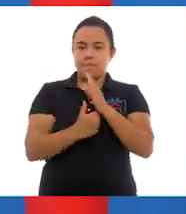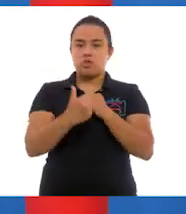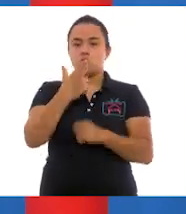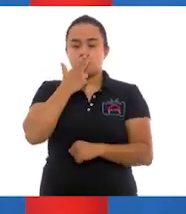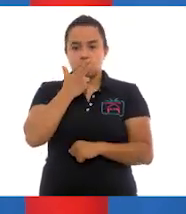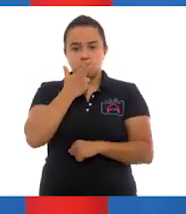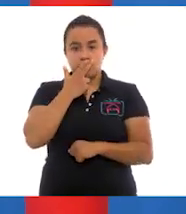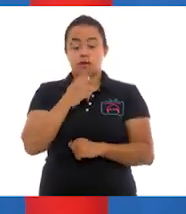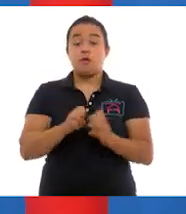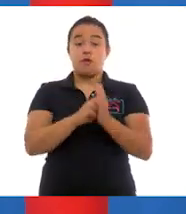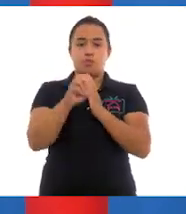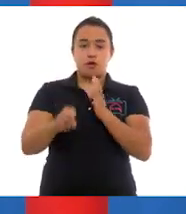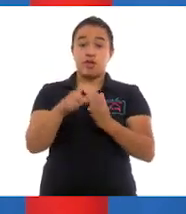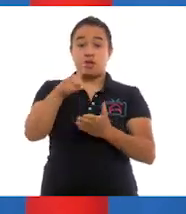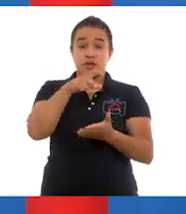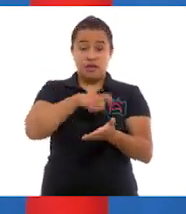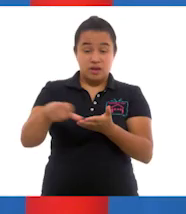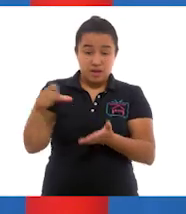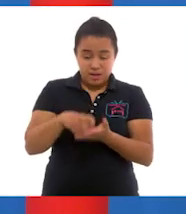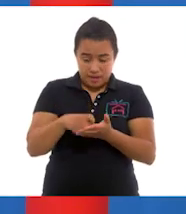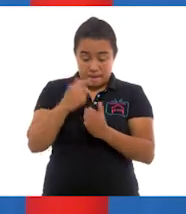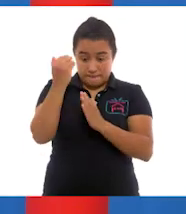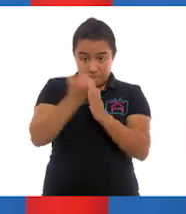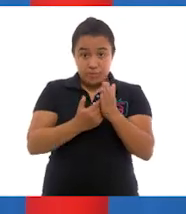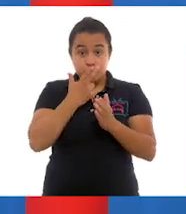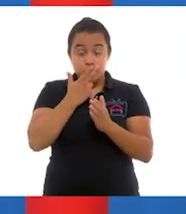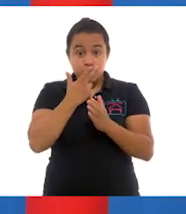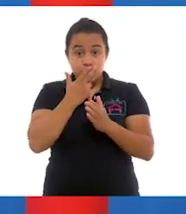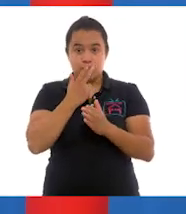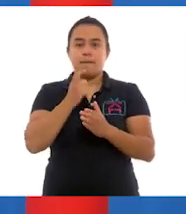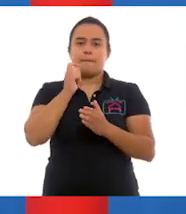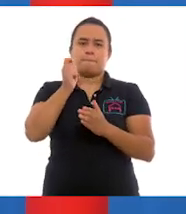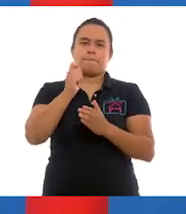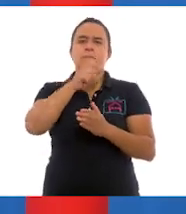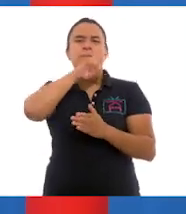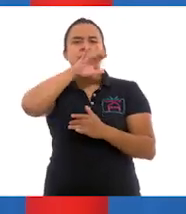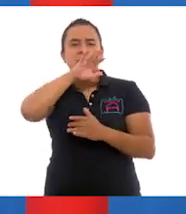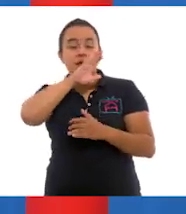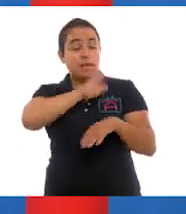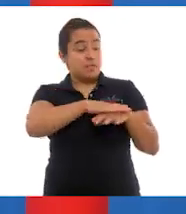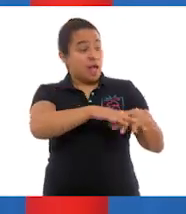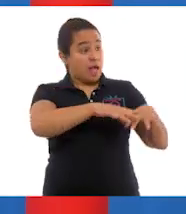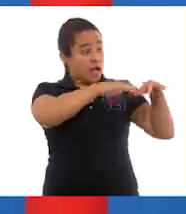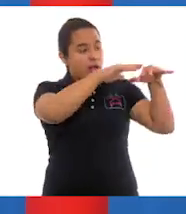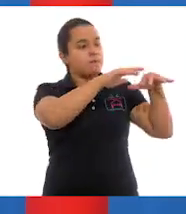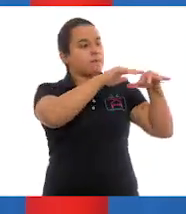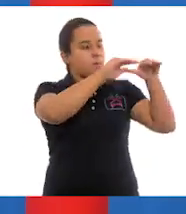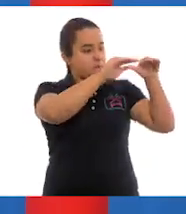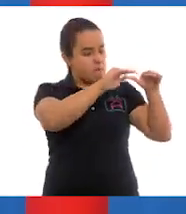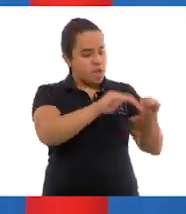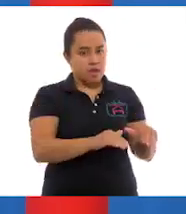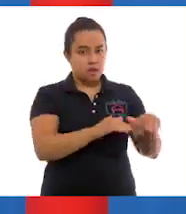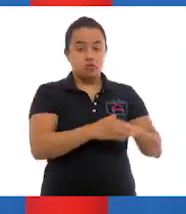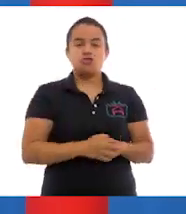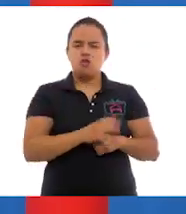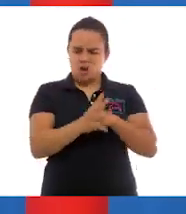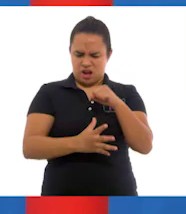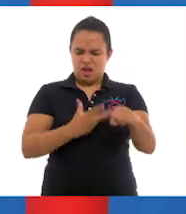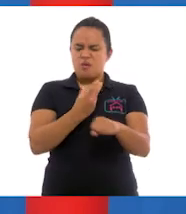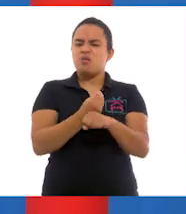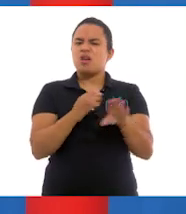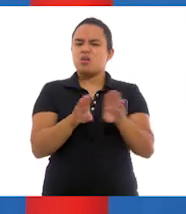Reducir el número de compras deriva en que la cantidad de residuos que generamos sea menos. Reparar.